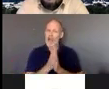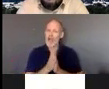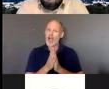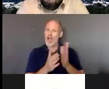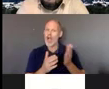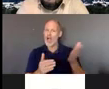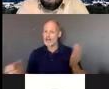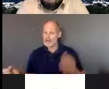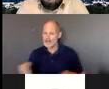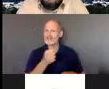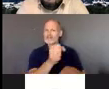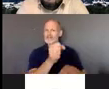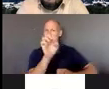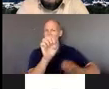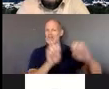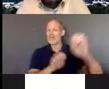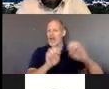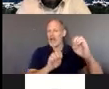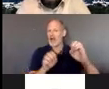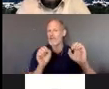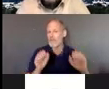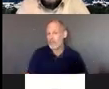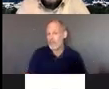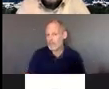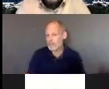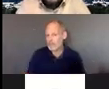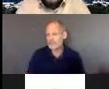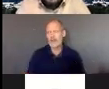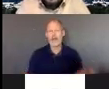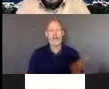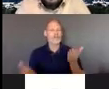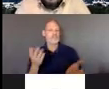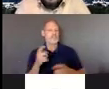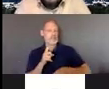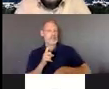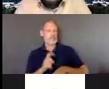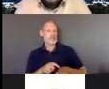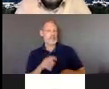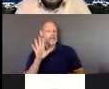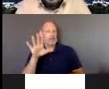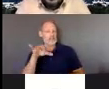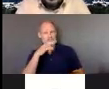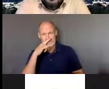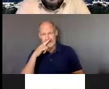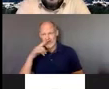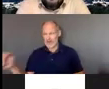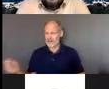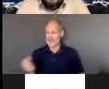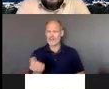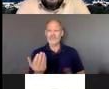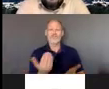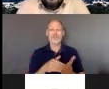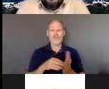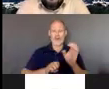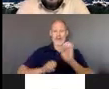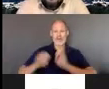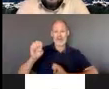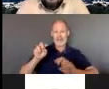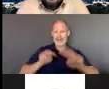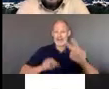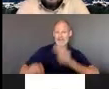proceso empiece y si es momento para que el estudiante sea revaluado para ver si sí o si no